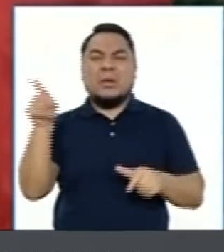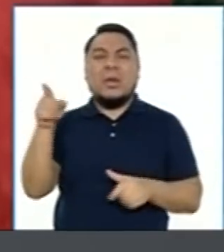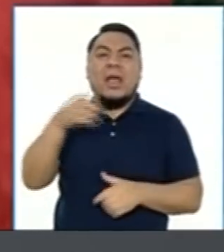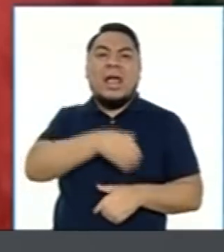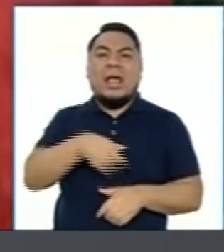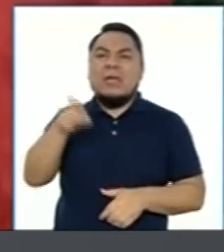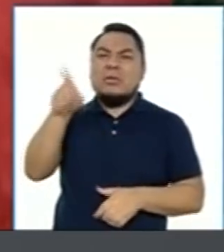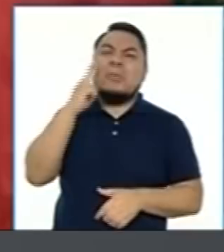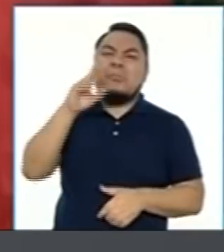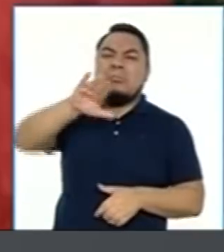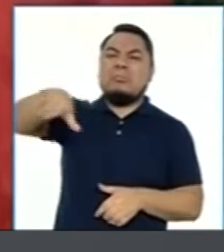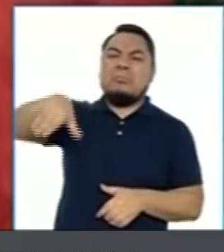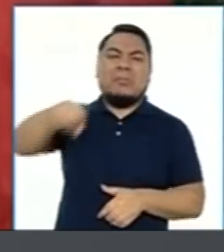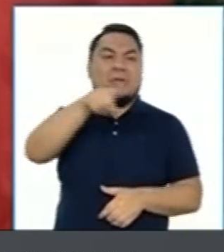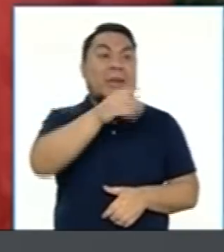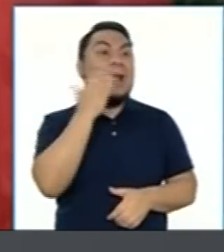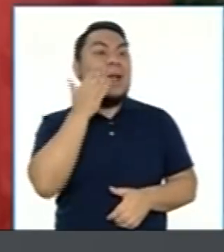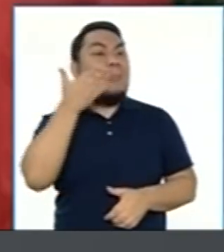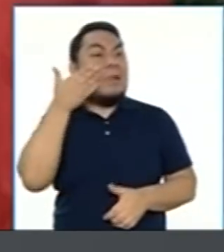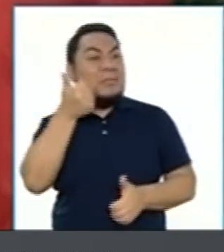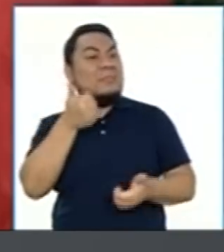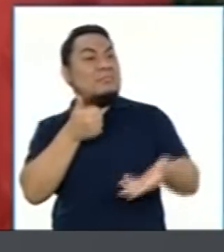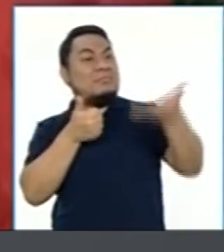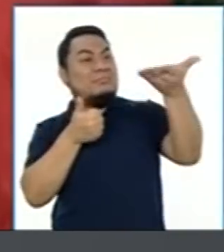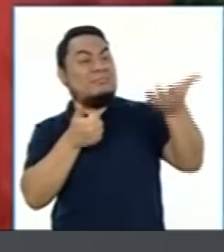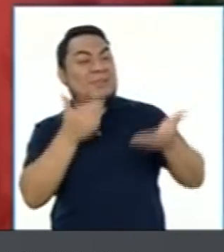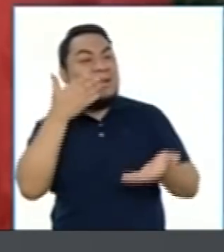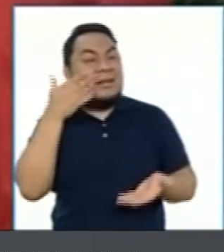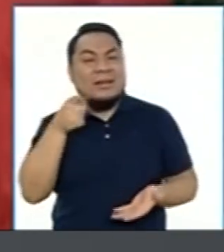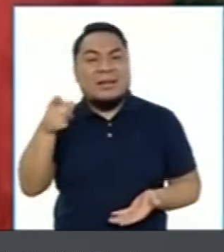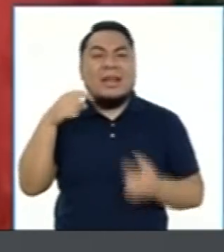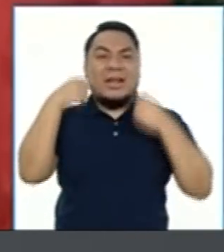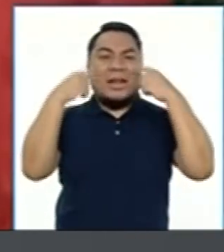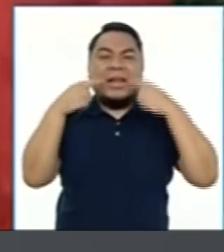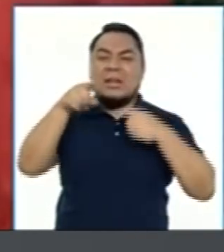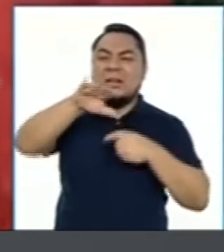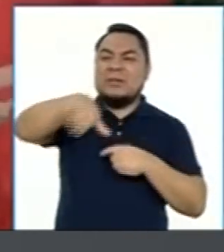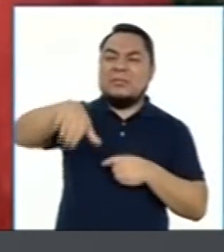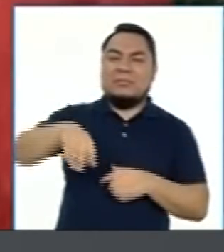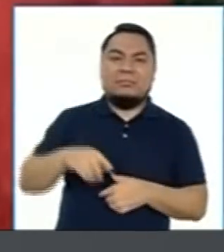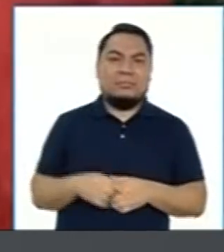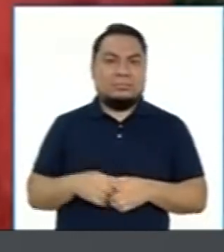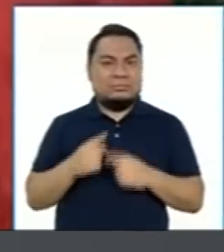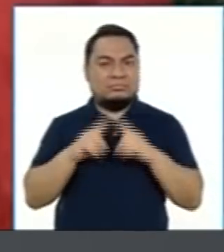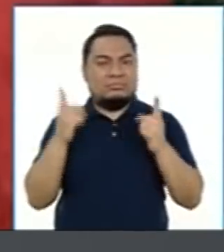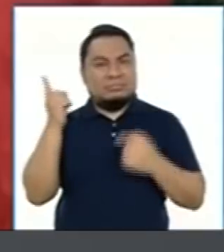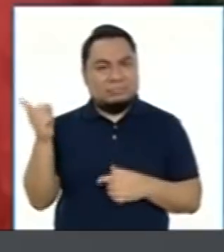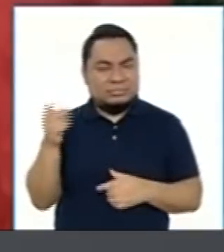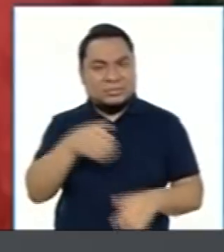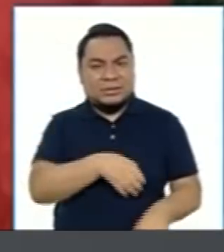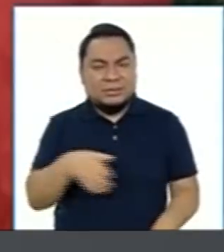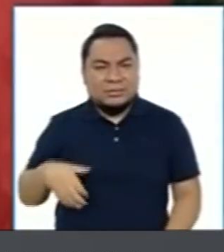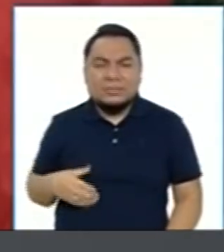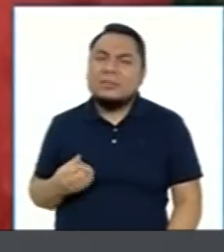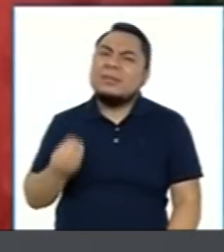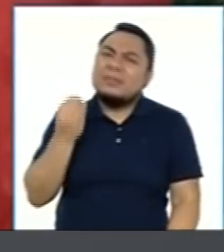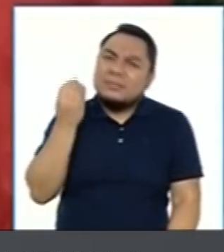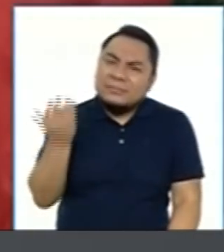que descarta y descalifica por los rasgos andinos, cuando le he dado yo las características